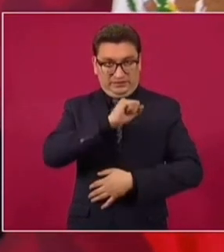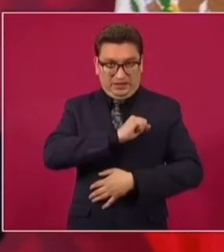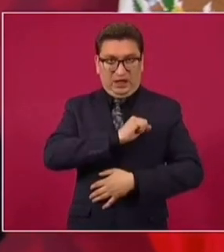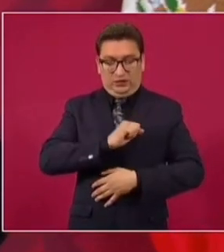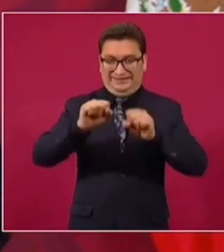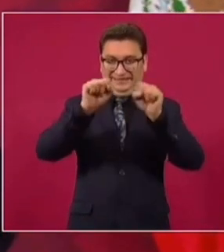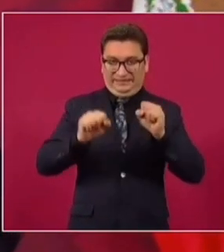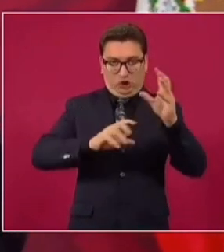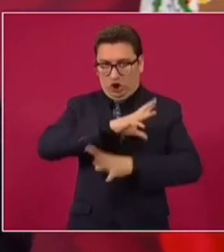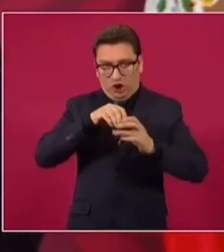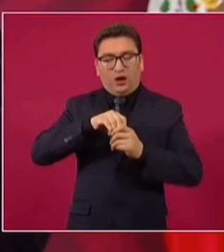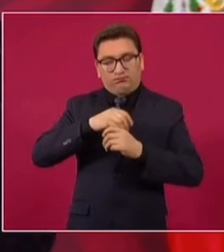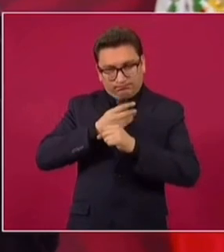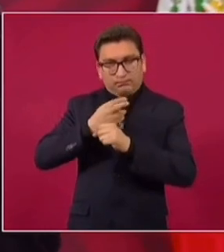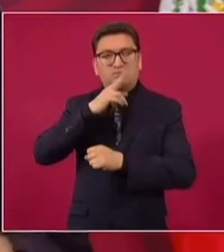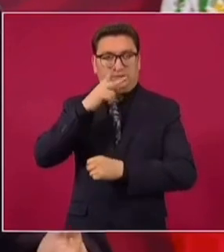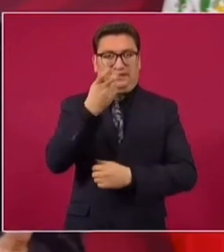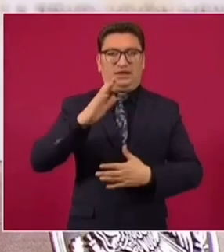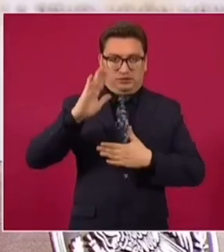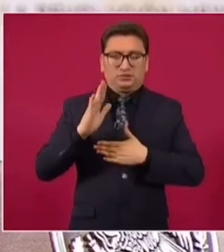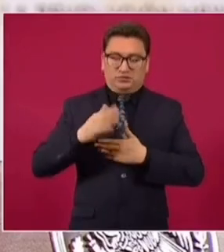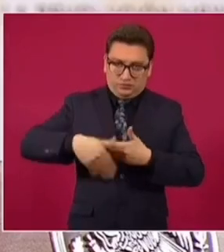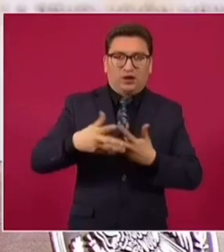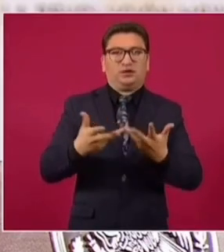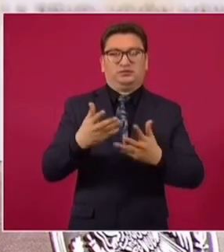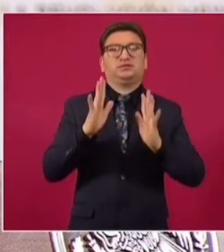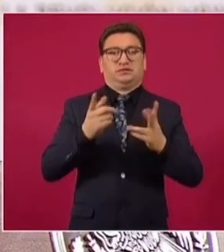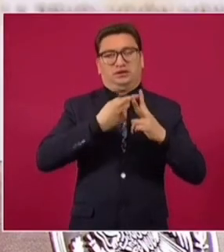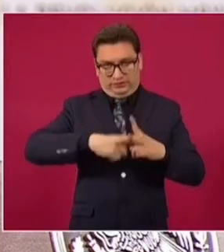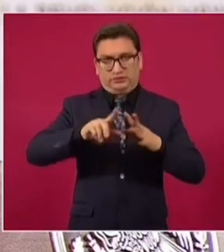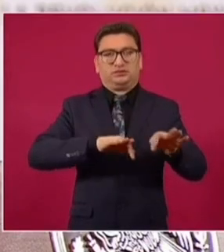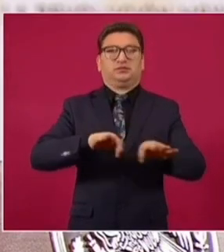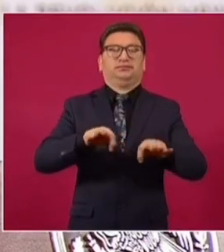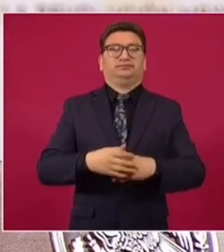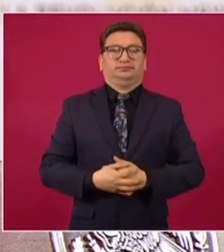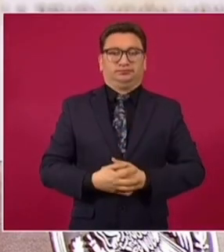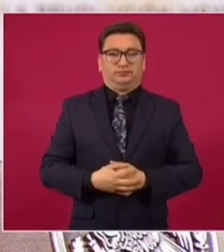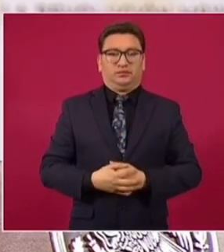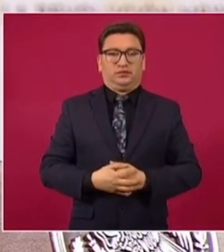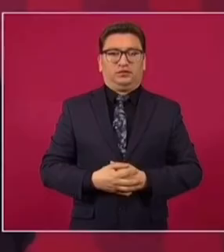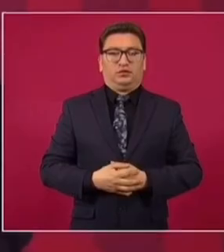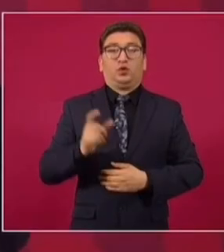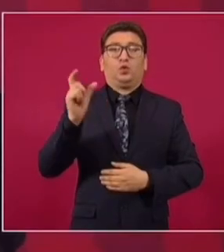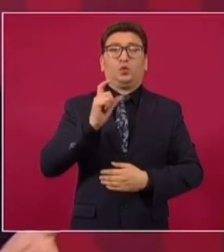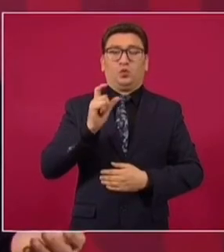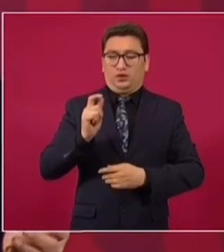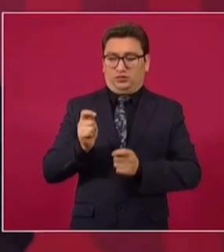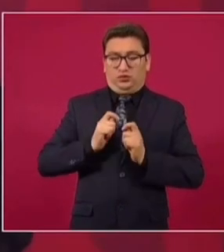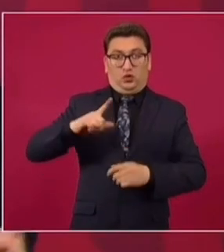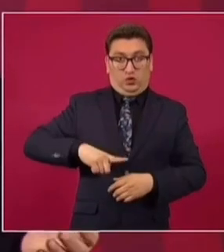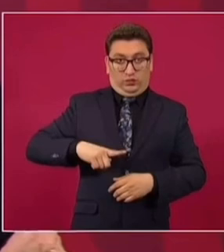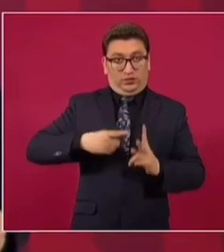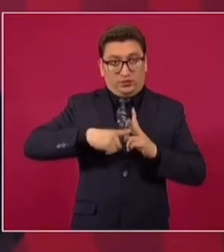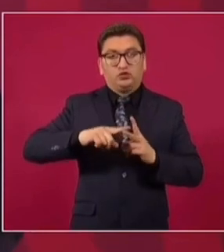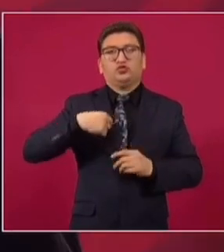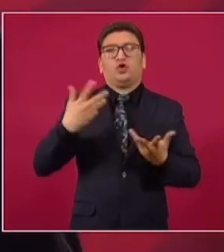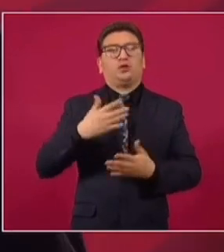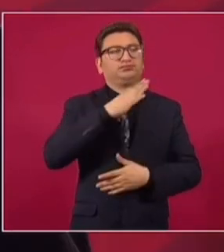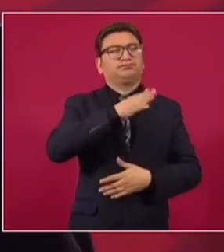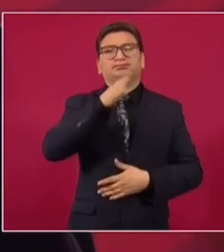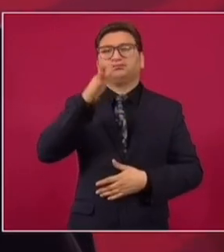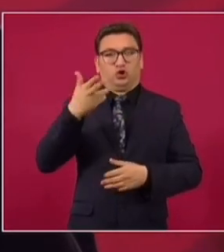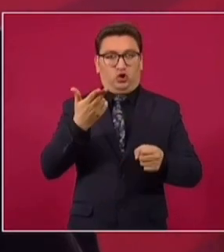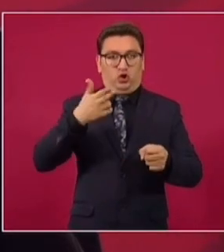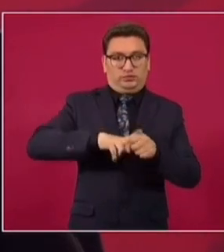un compromiso. Y ya iniciamos los trabajos. Cuando comenzó el gobierno, lo primero que hice fue recorrer los